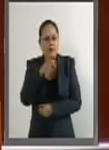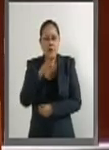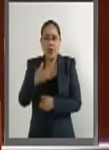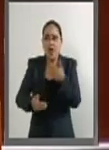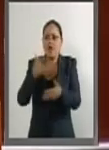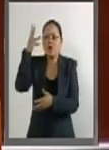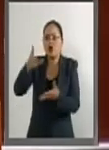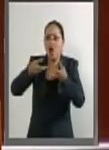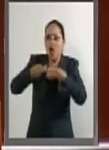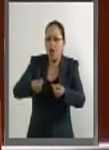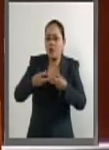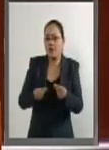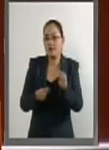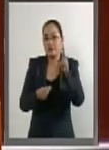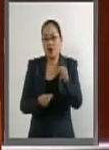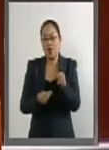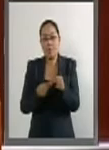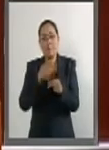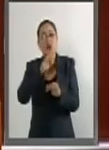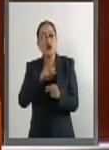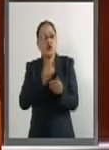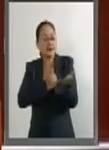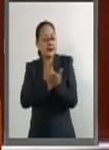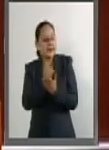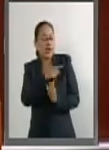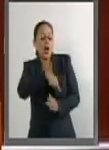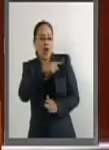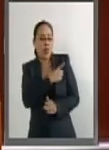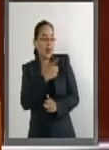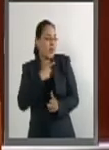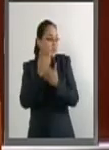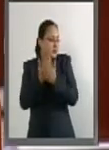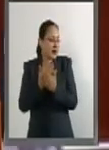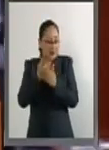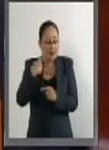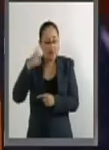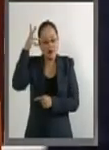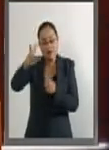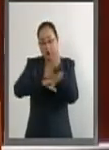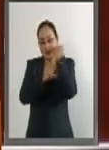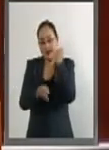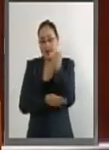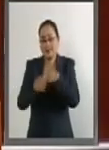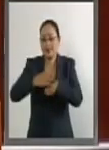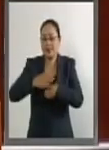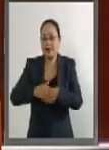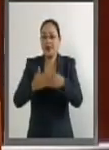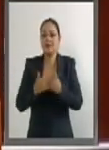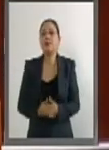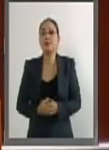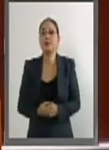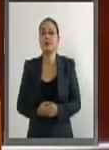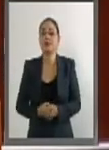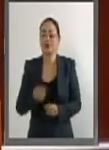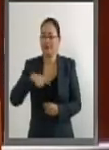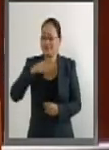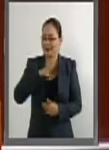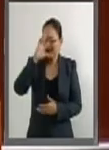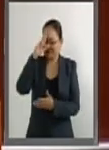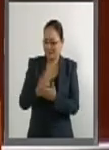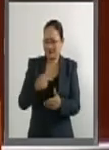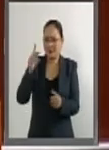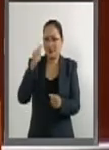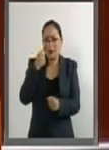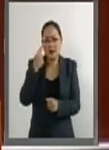y que esperen el momento para otro embarazo. Esto es un acto de autoridad del que tenemos conocimiento que cada